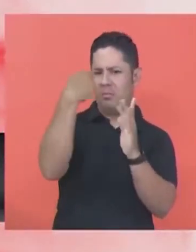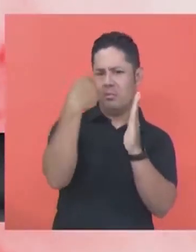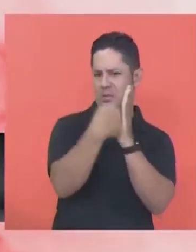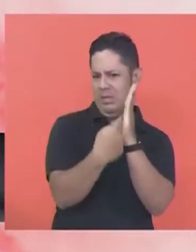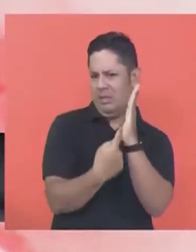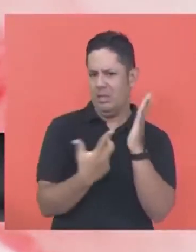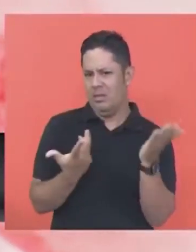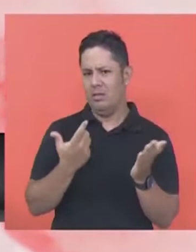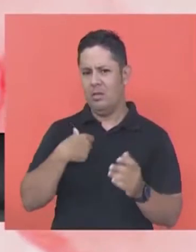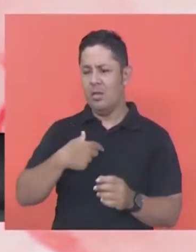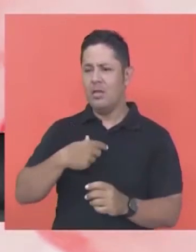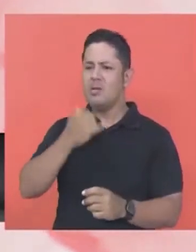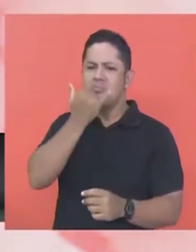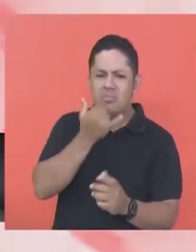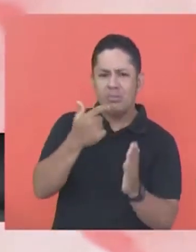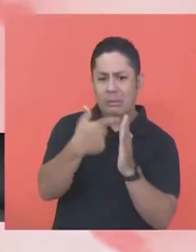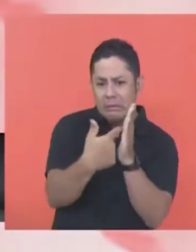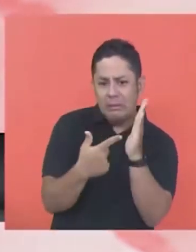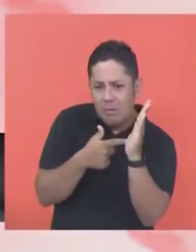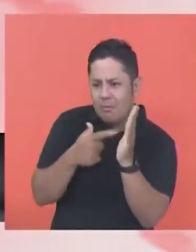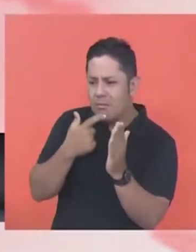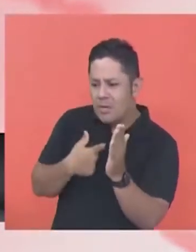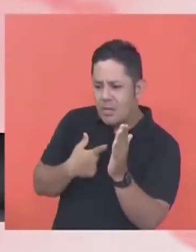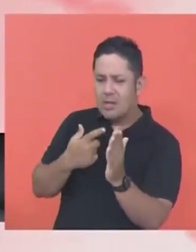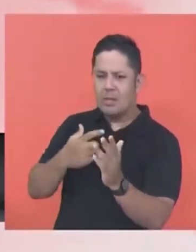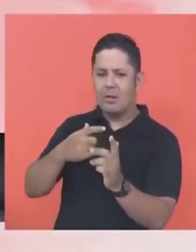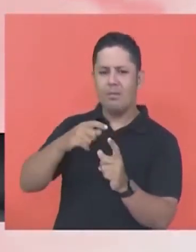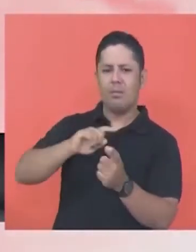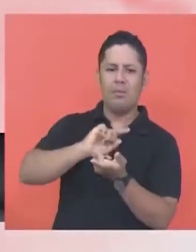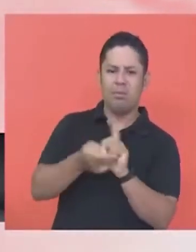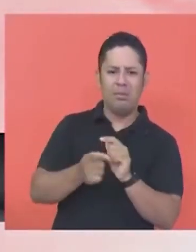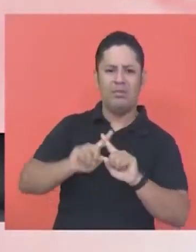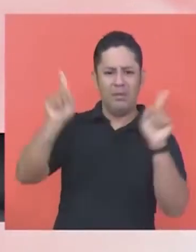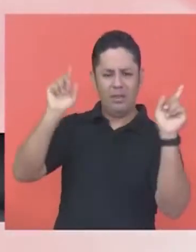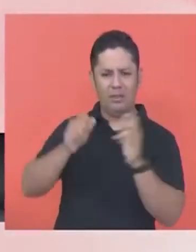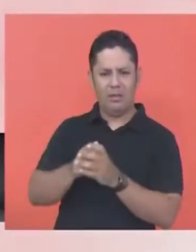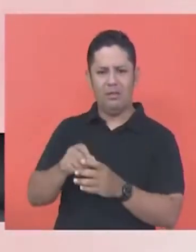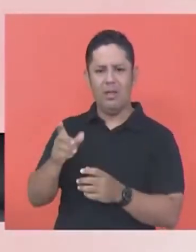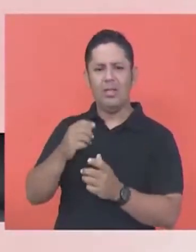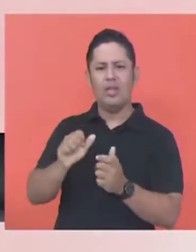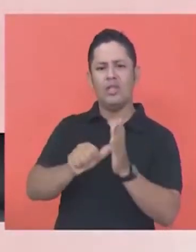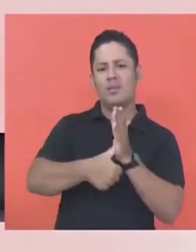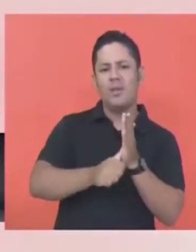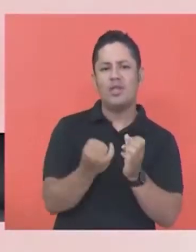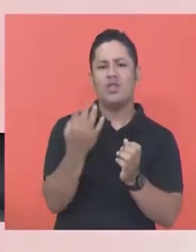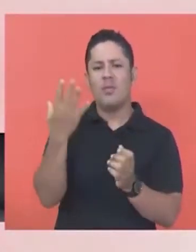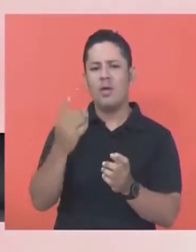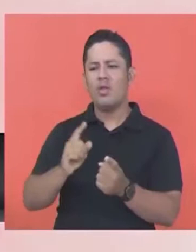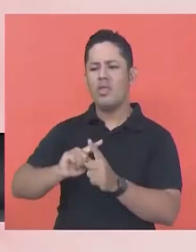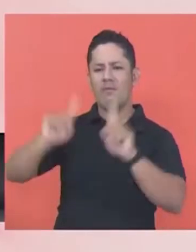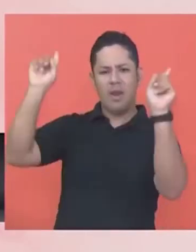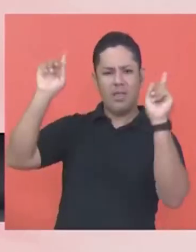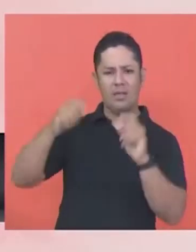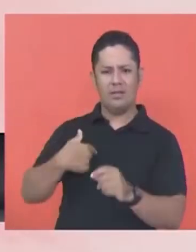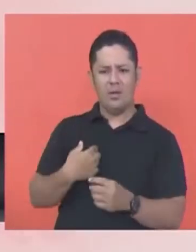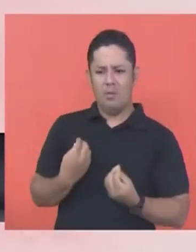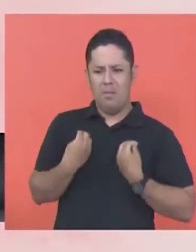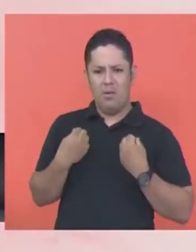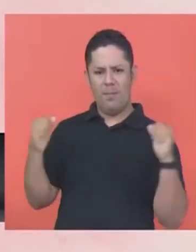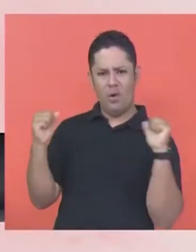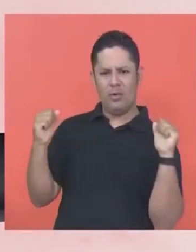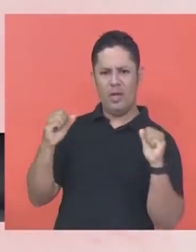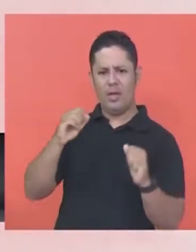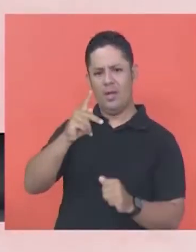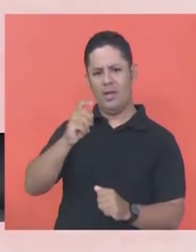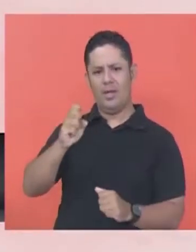datos. Mis datos todos han sido erróneos. Primero, mi número de cédula no fue el